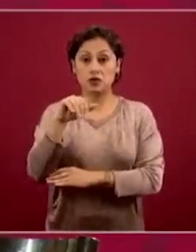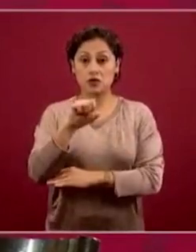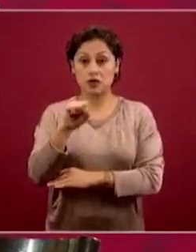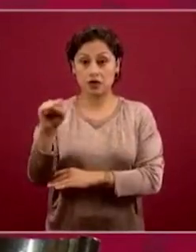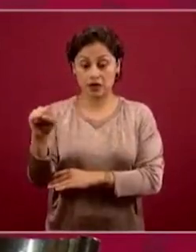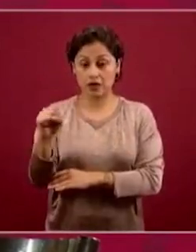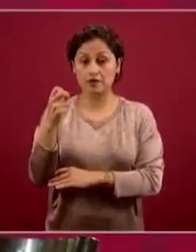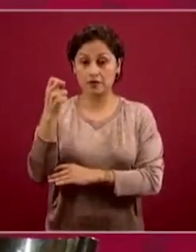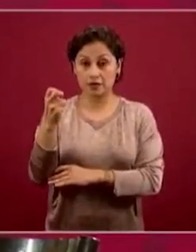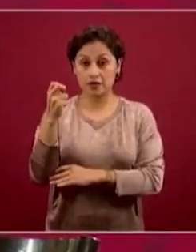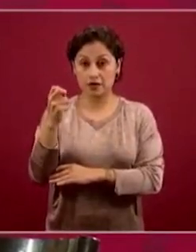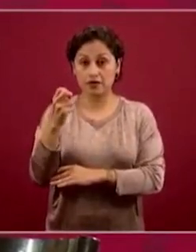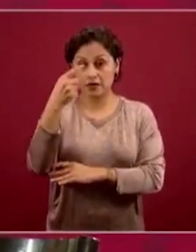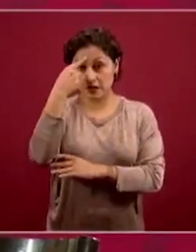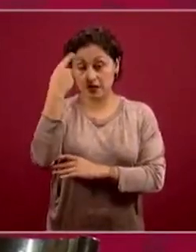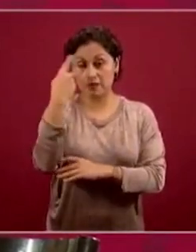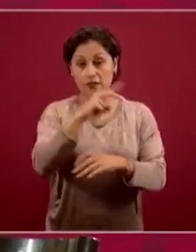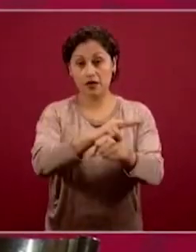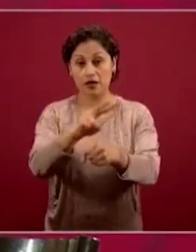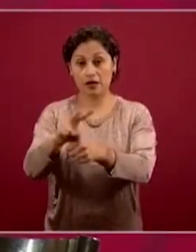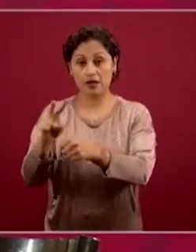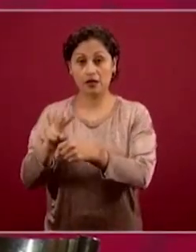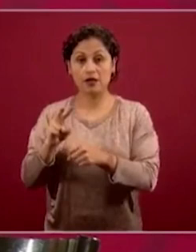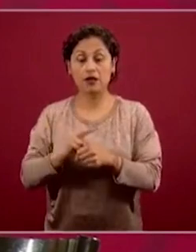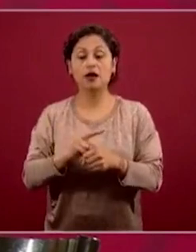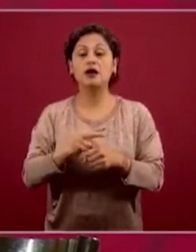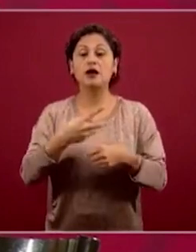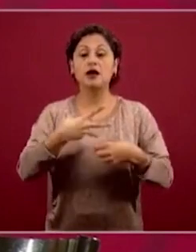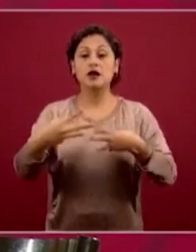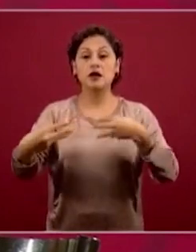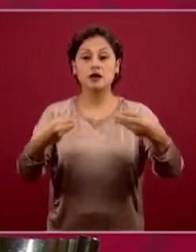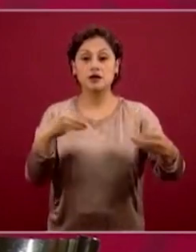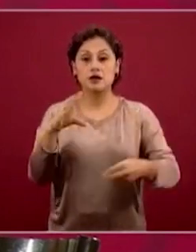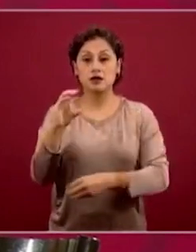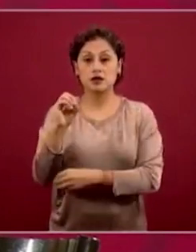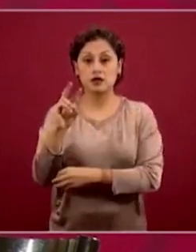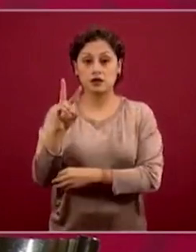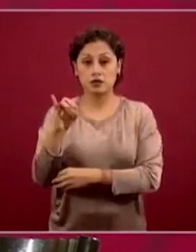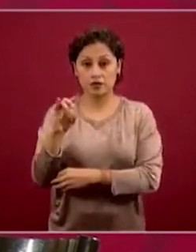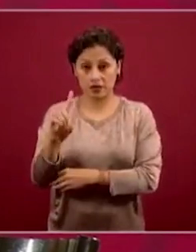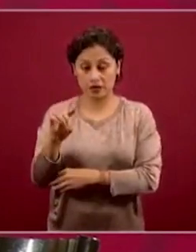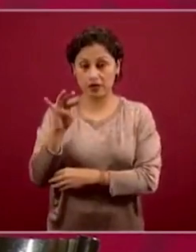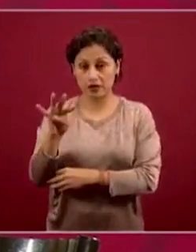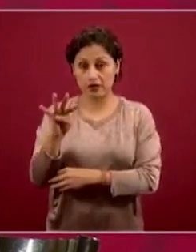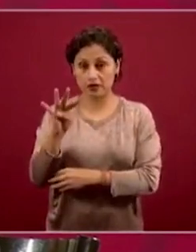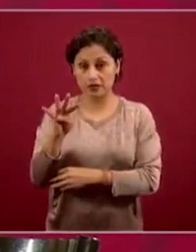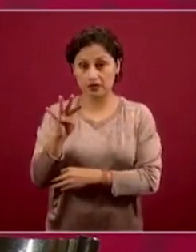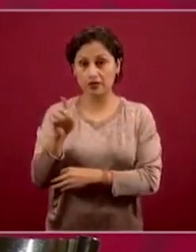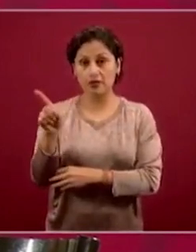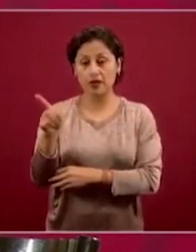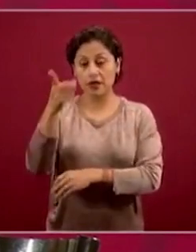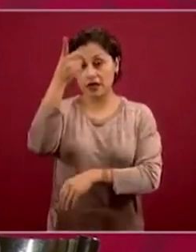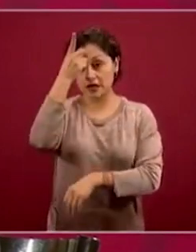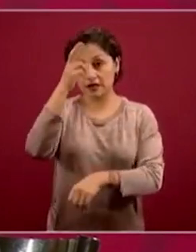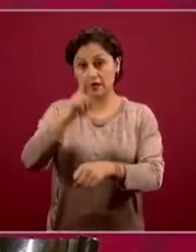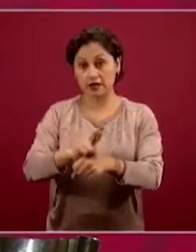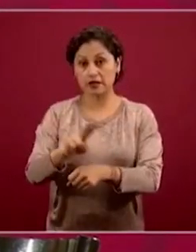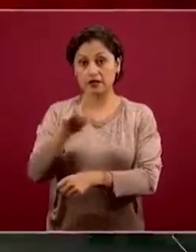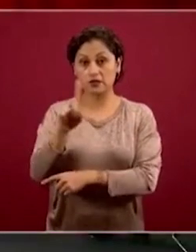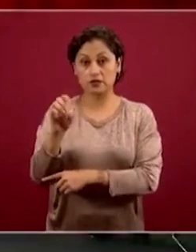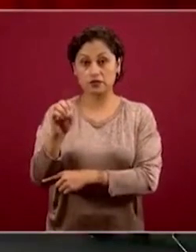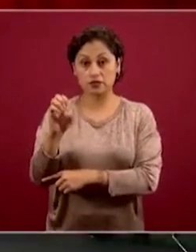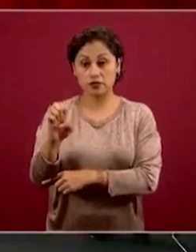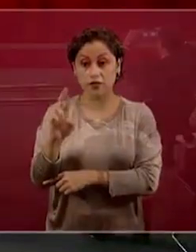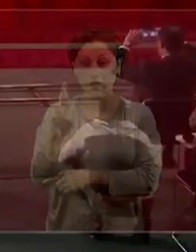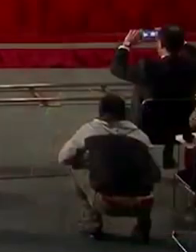emergencia sanitaria de COVID-19, el director general del Seguro Social, el maestro Zoé Robledo,